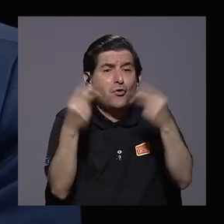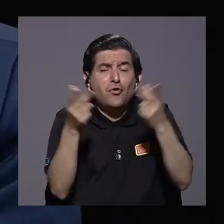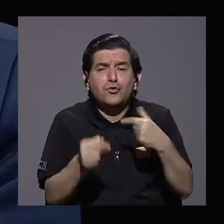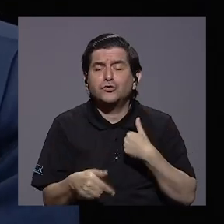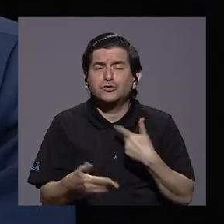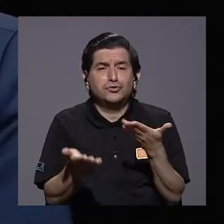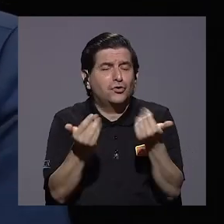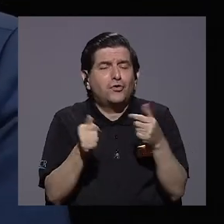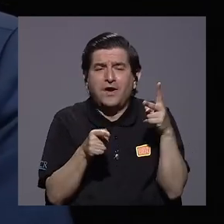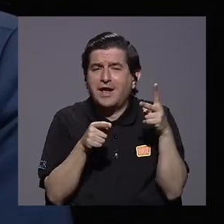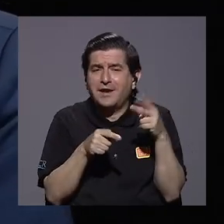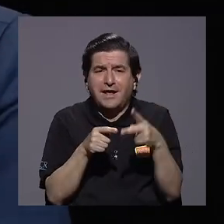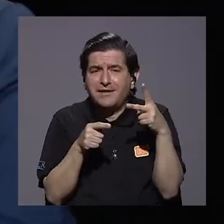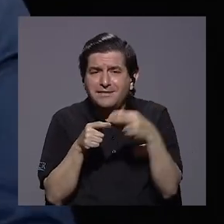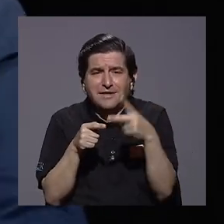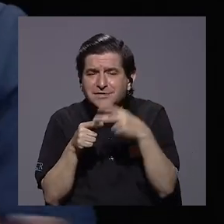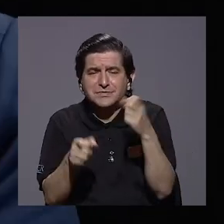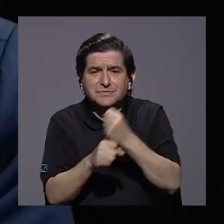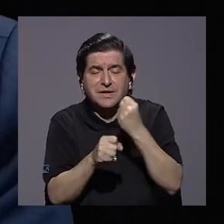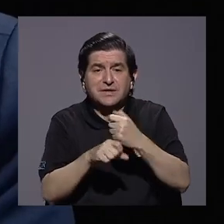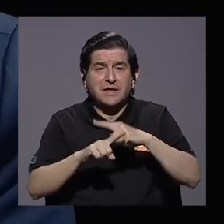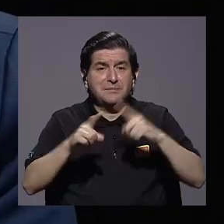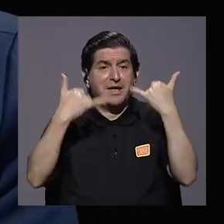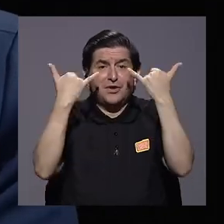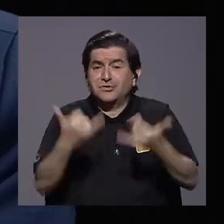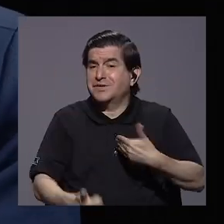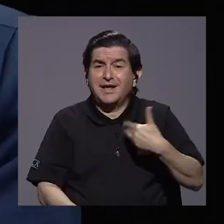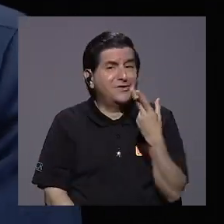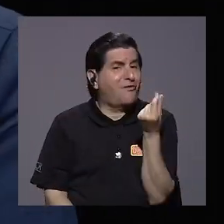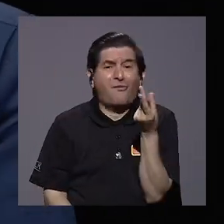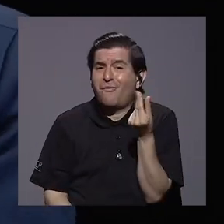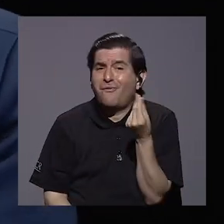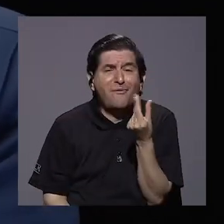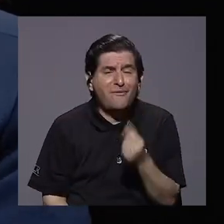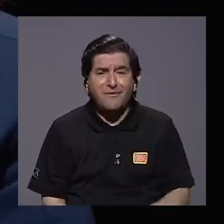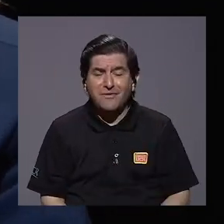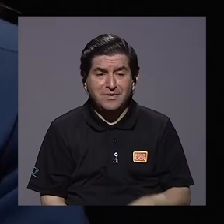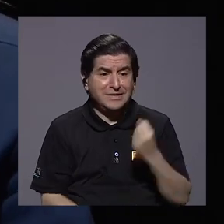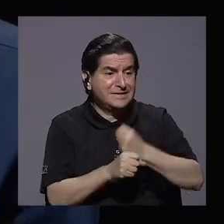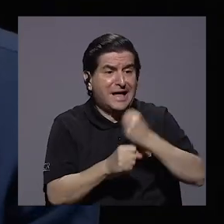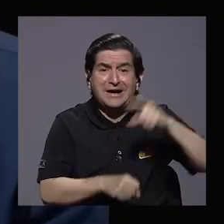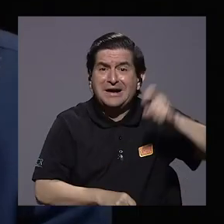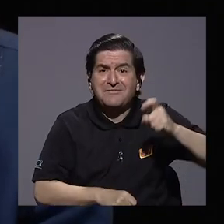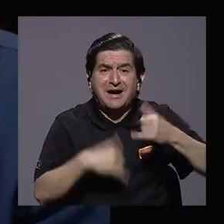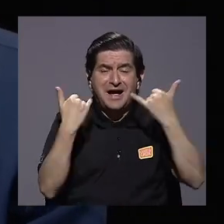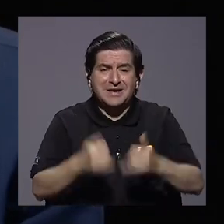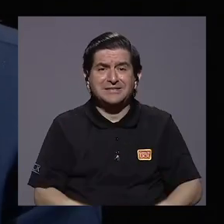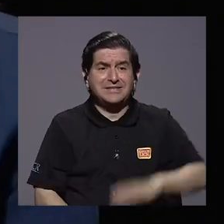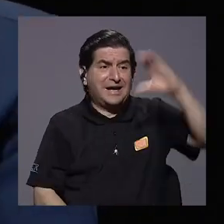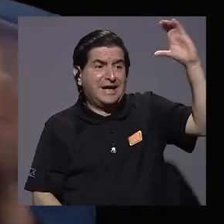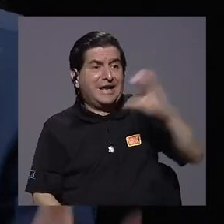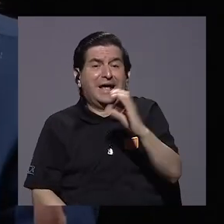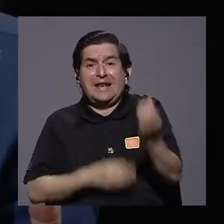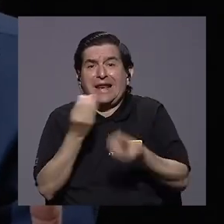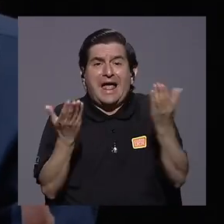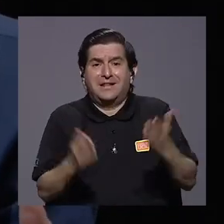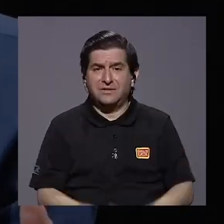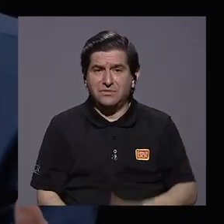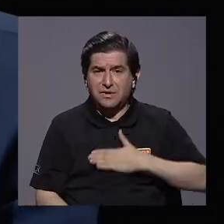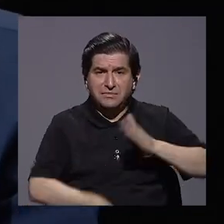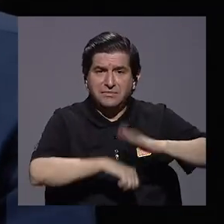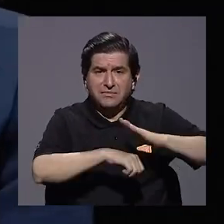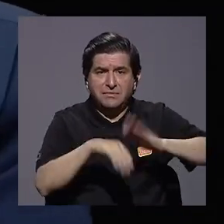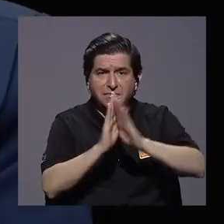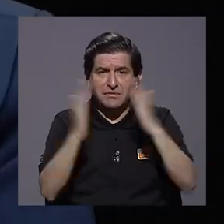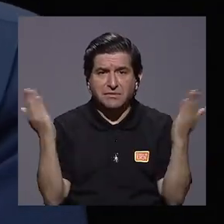despedir a la planilla, pero ya me quedé sin ahorros, no necesito empezar a trabajar porque ahorita vienen los aguinaldos. Si no me dejan abrir,